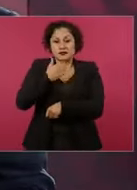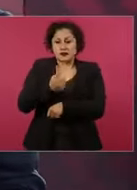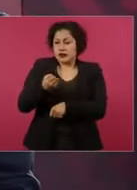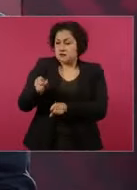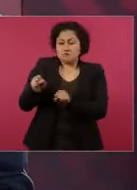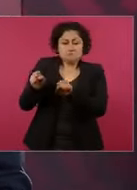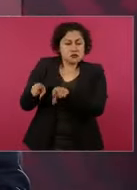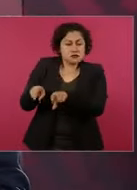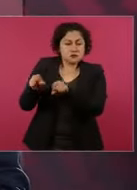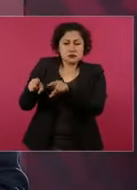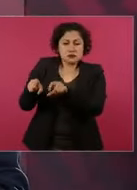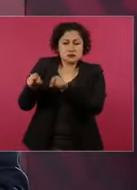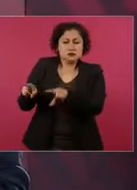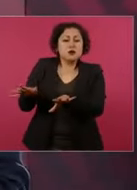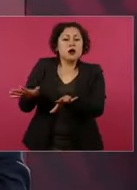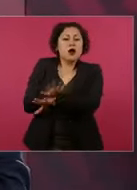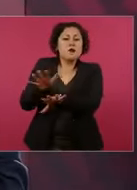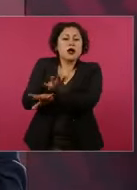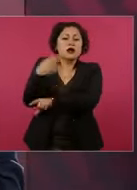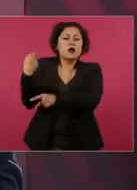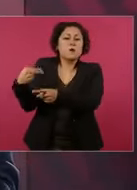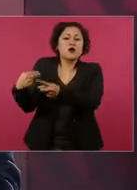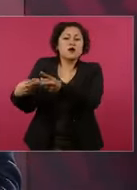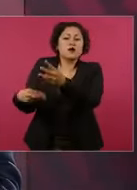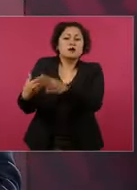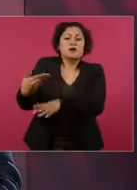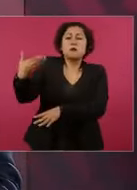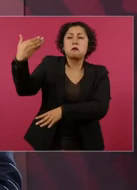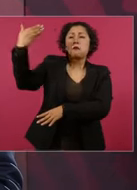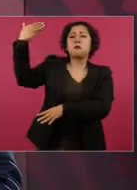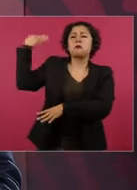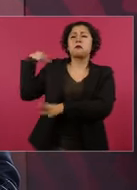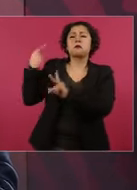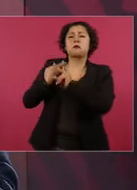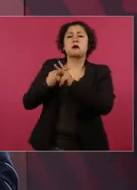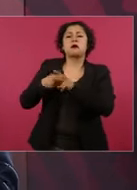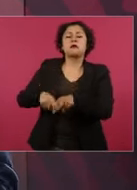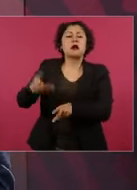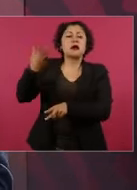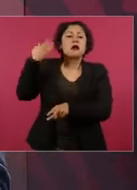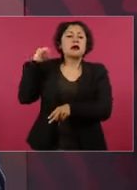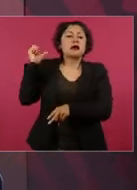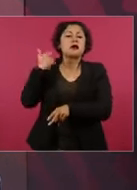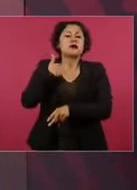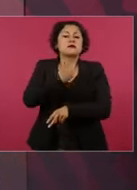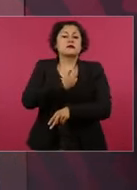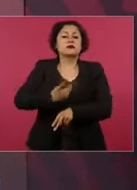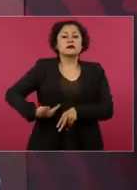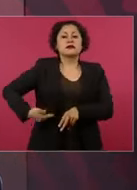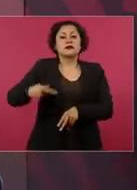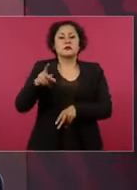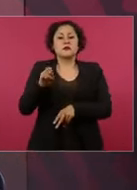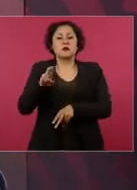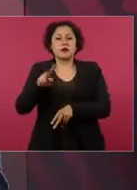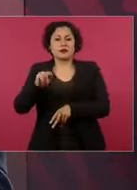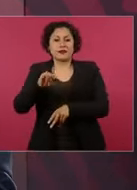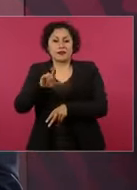desde el gobierno de López Portillo, cuando estaba Farel, el finado Farel,